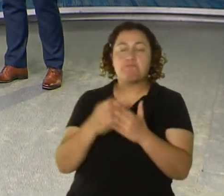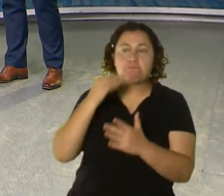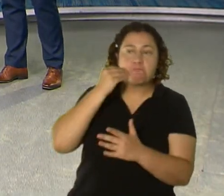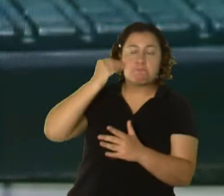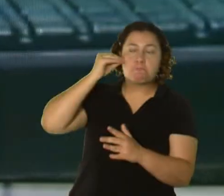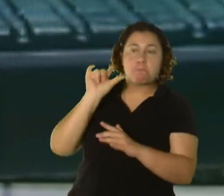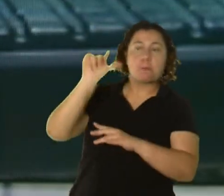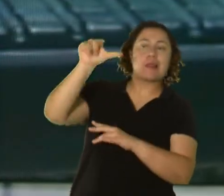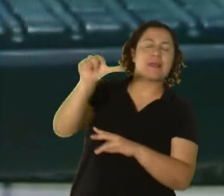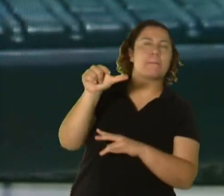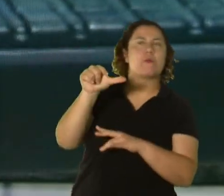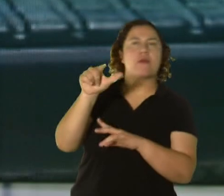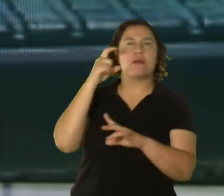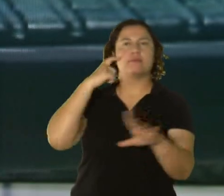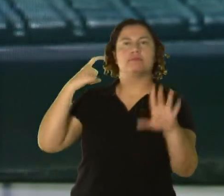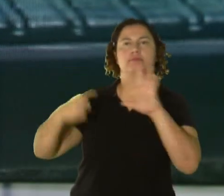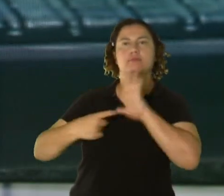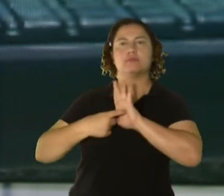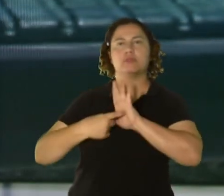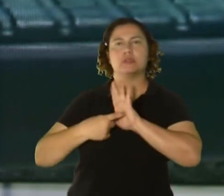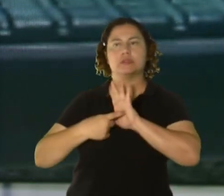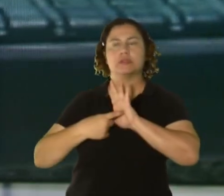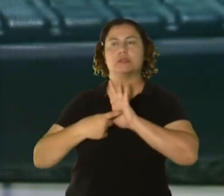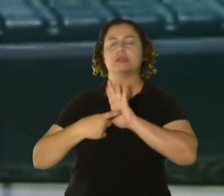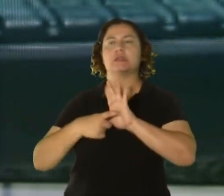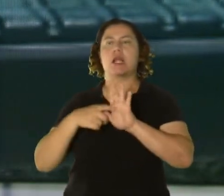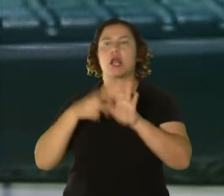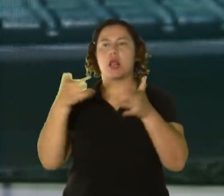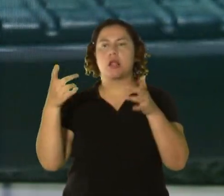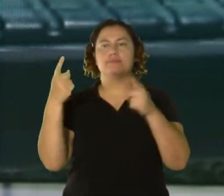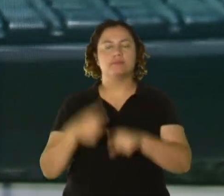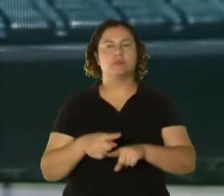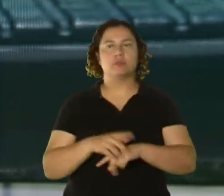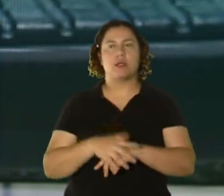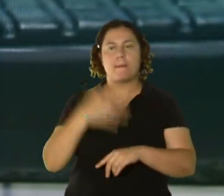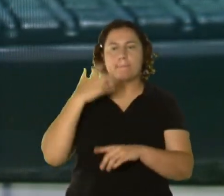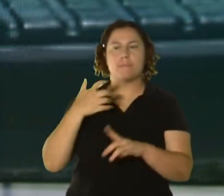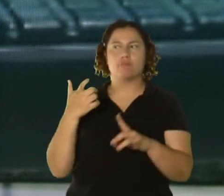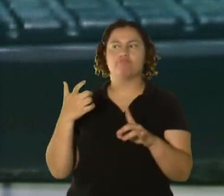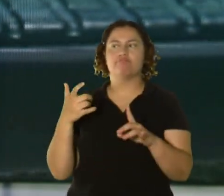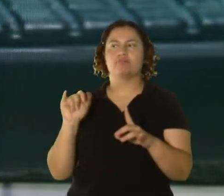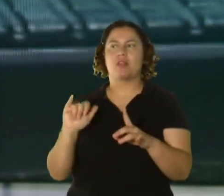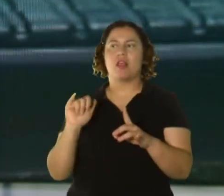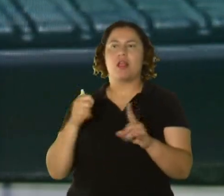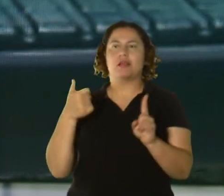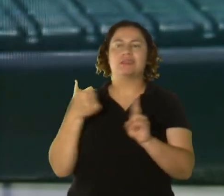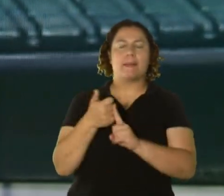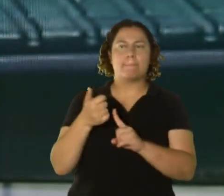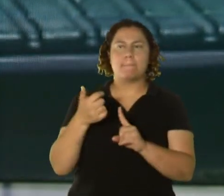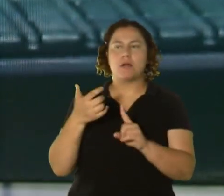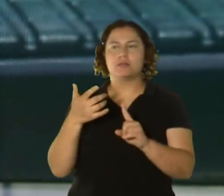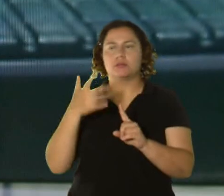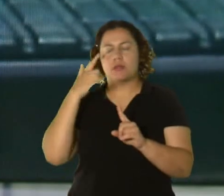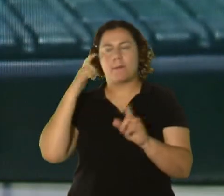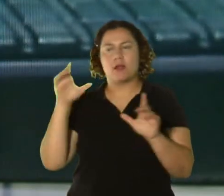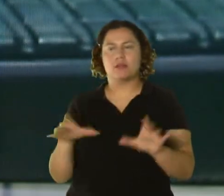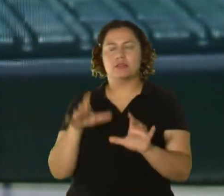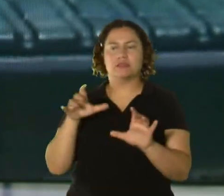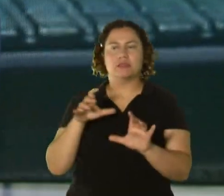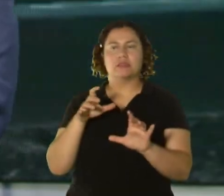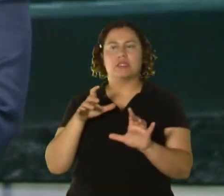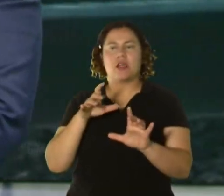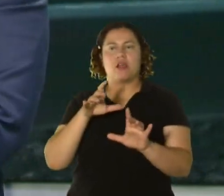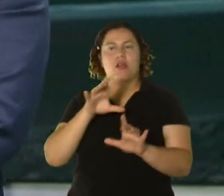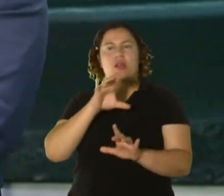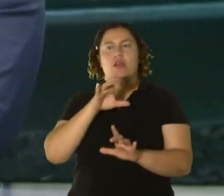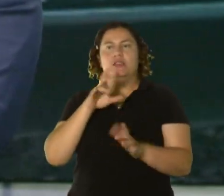que se dan cuenta de lo que fueron víctimas, ya que el impacto que le dan no es un impacto sustancial como para hacer el reporte formal a la policía de Puerto